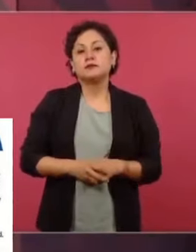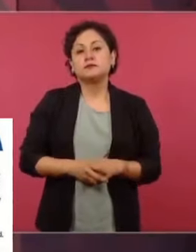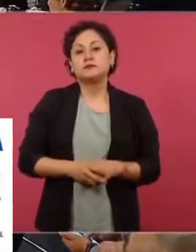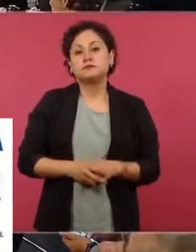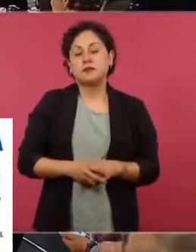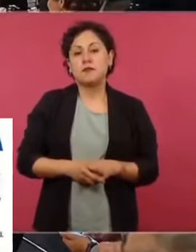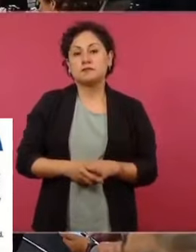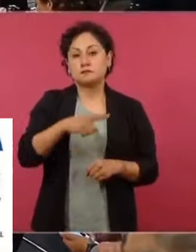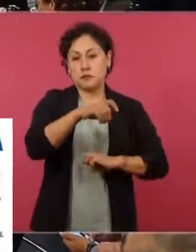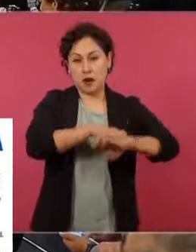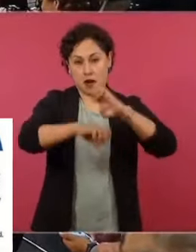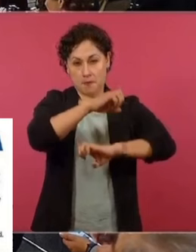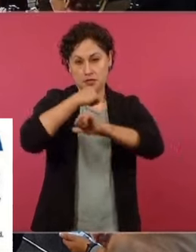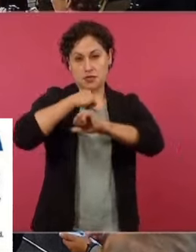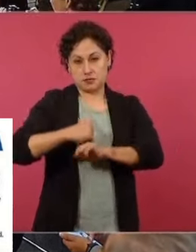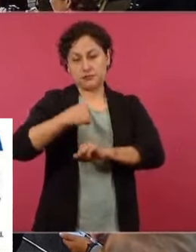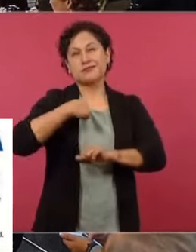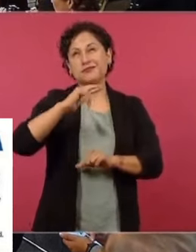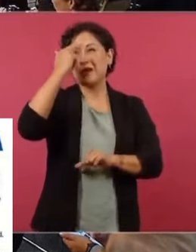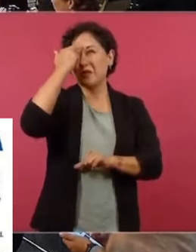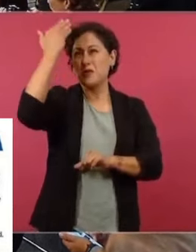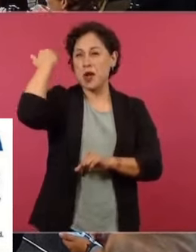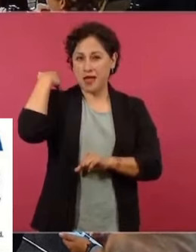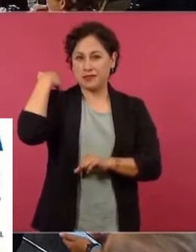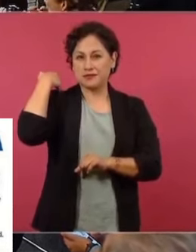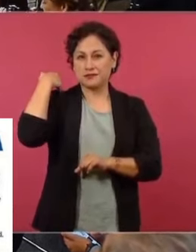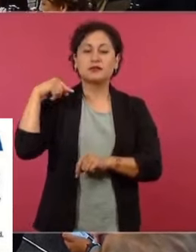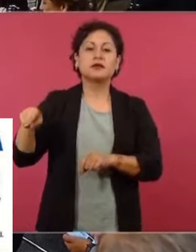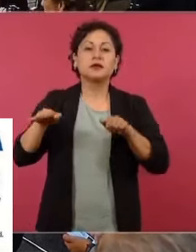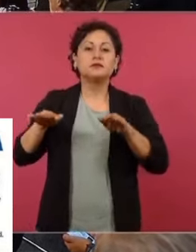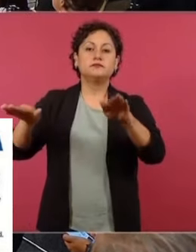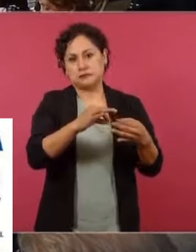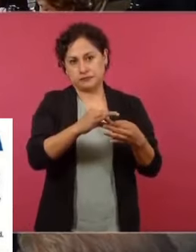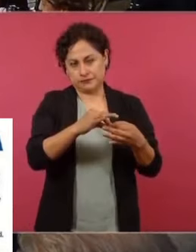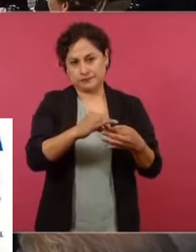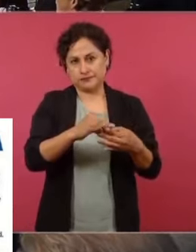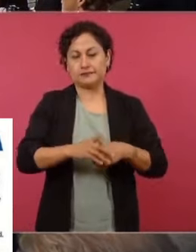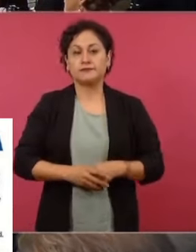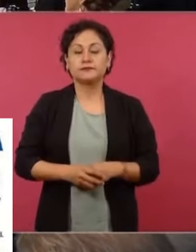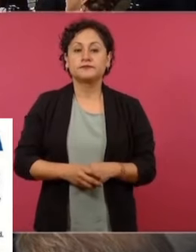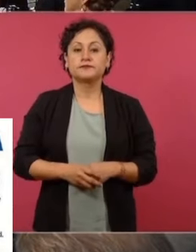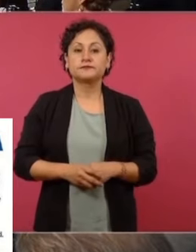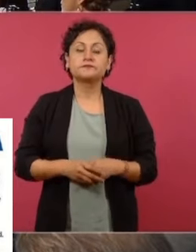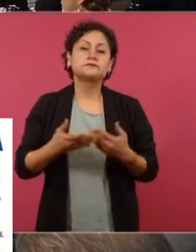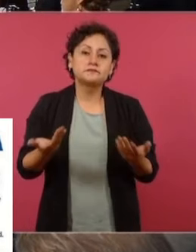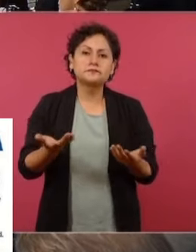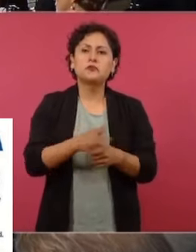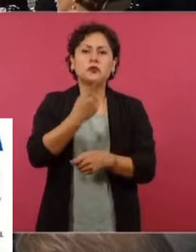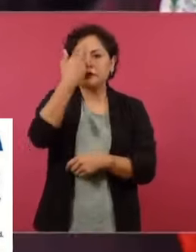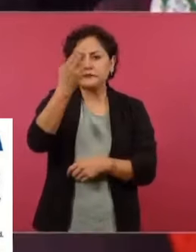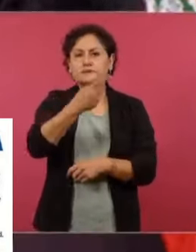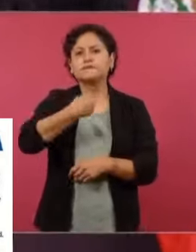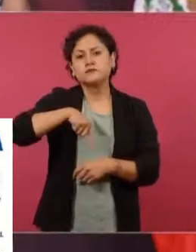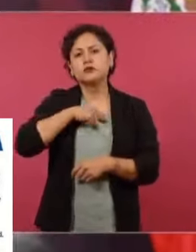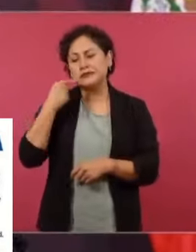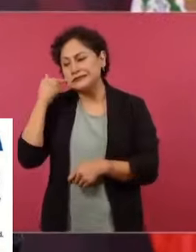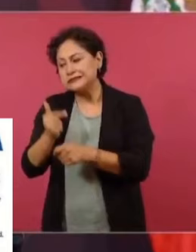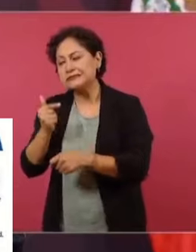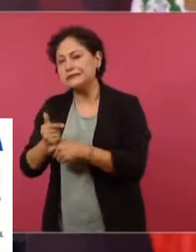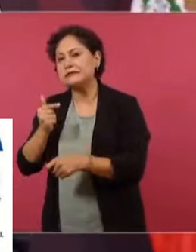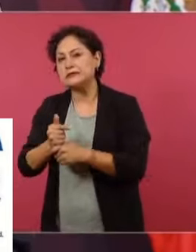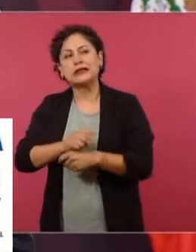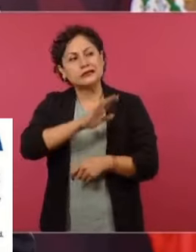él, me acuerdo que fue unos días antes de que inauguráramos el aeropuerto Felipe Ángeles y andábamos buscando un acuerdo,